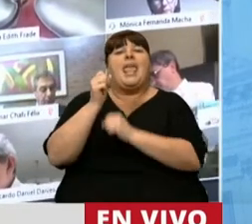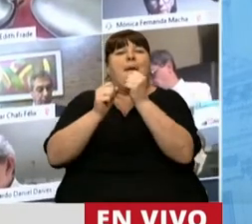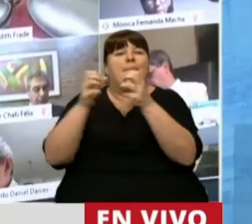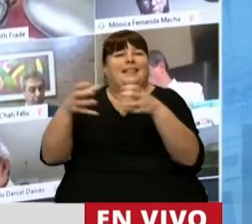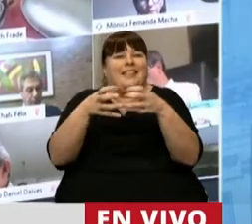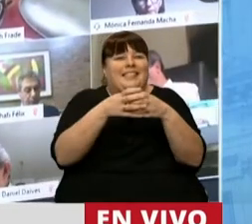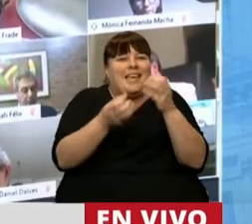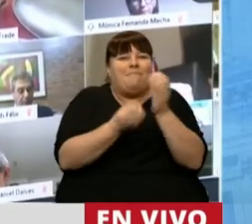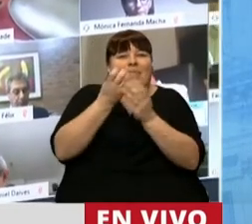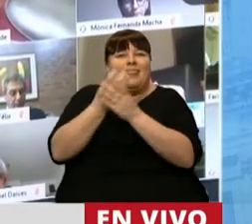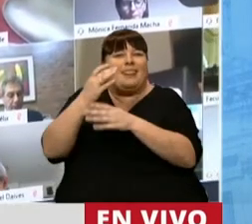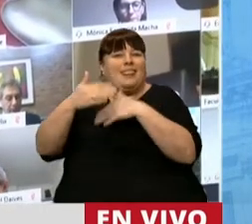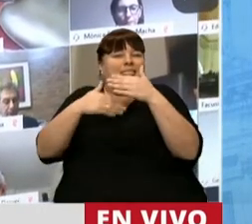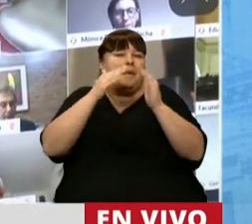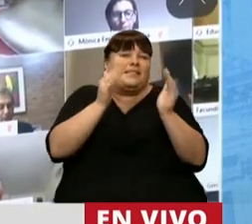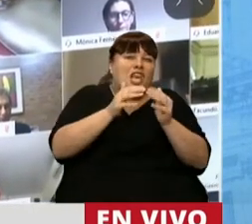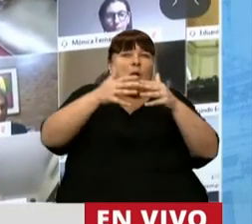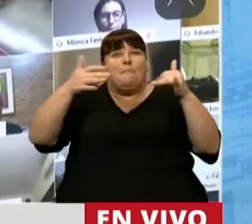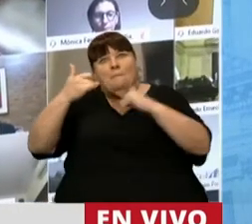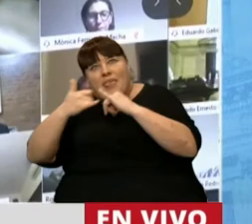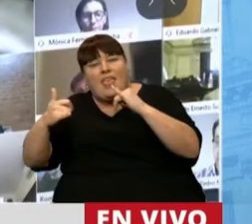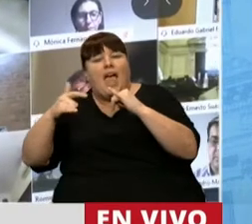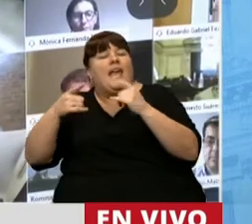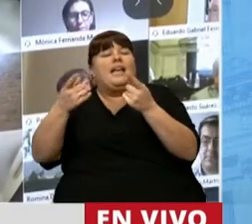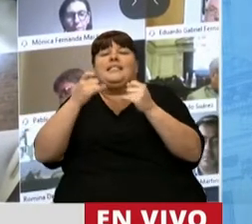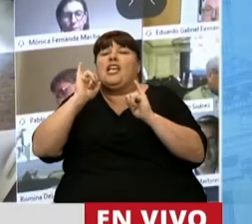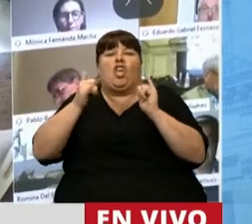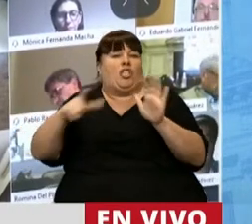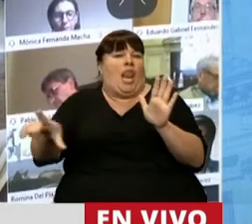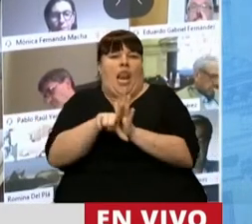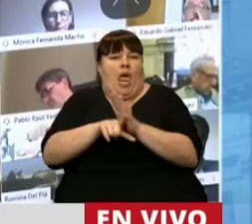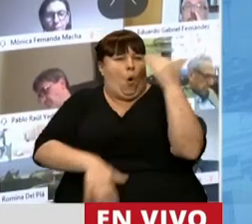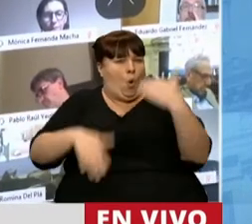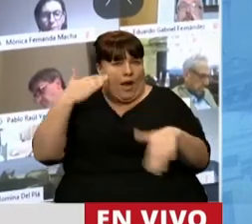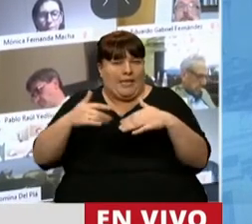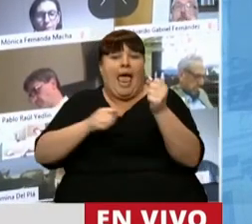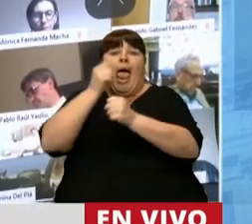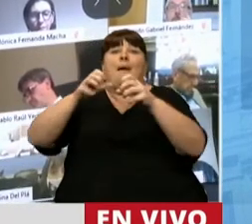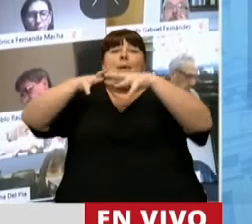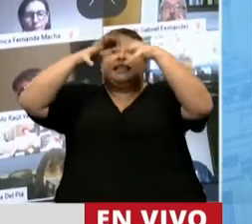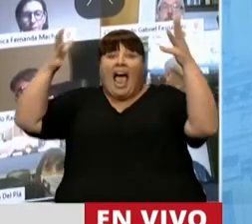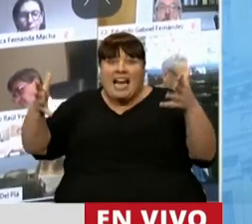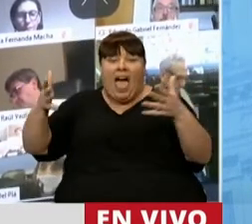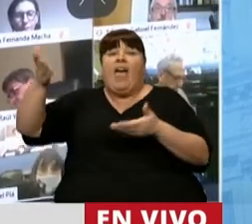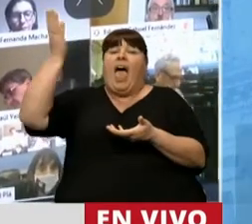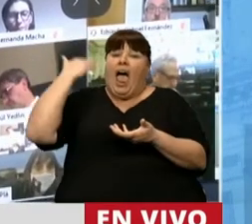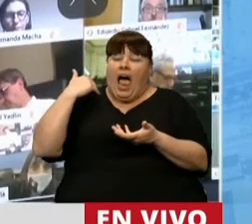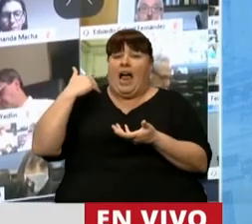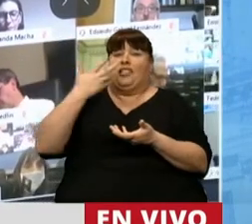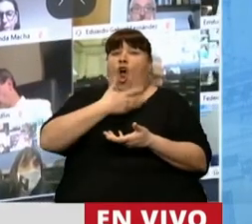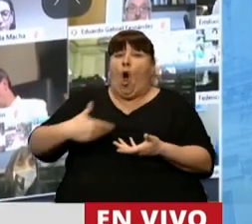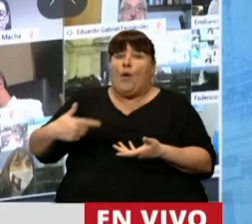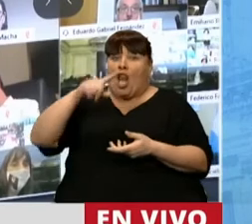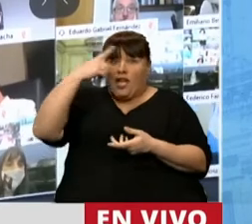emprendedores y medianos emprendedores necesitan urgente esta ley y que las grandes empresas han recibido de este